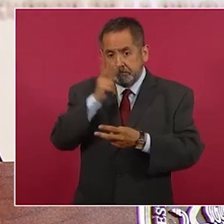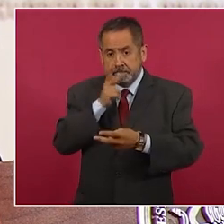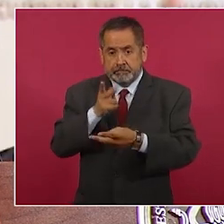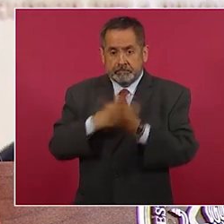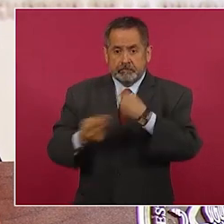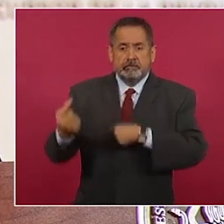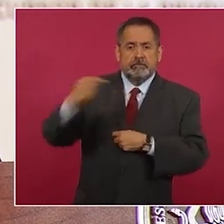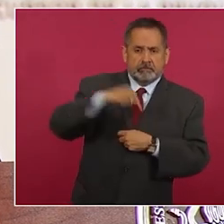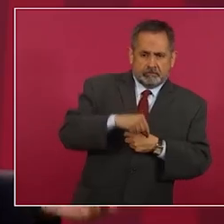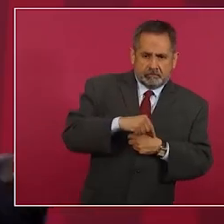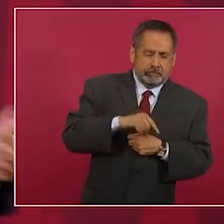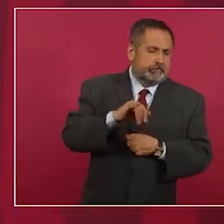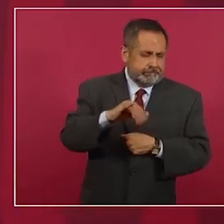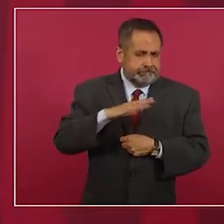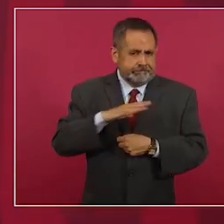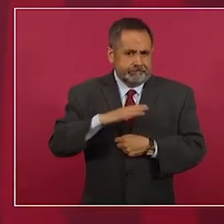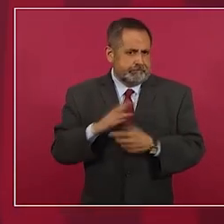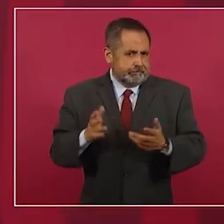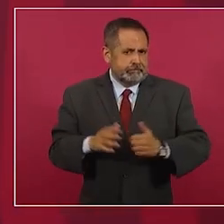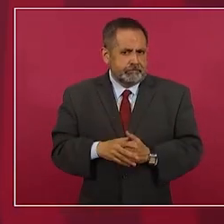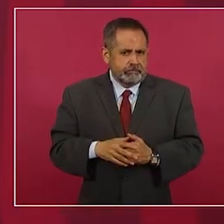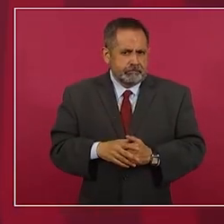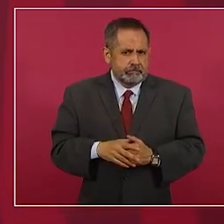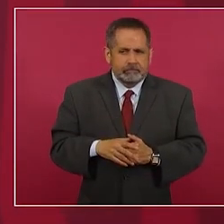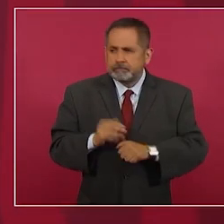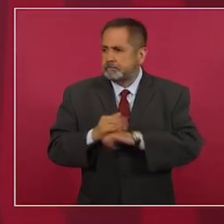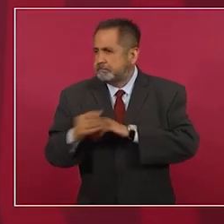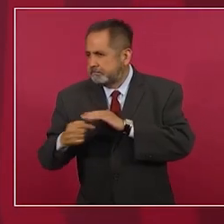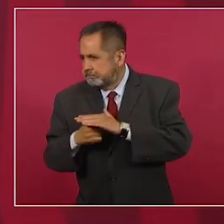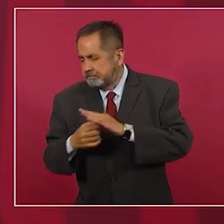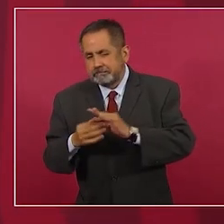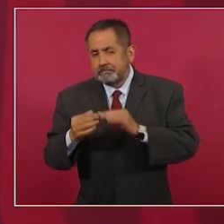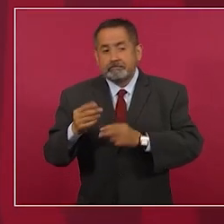porque yo también tengo mi información